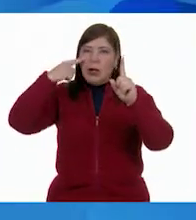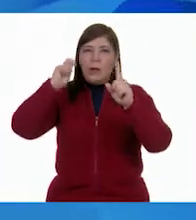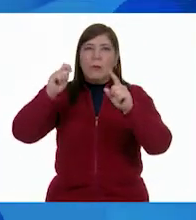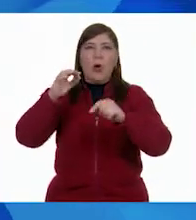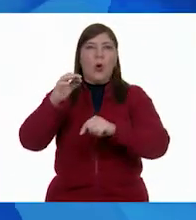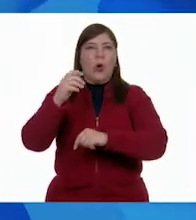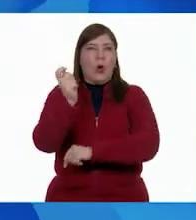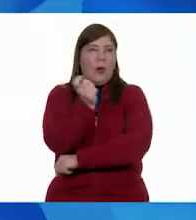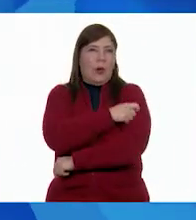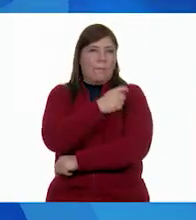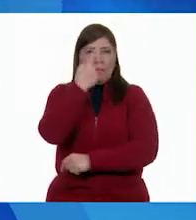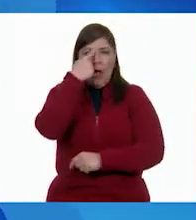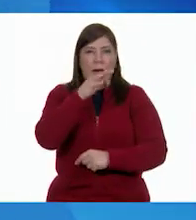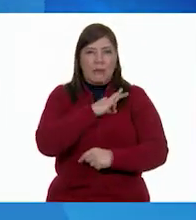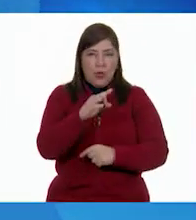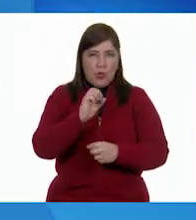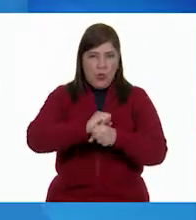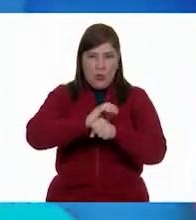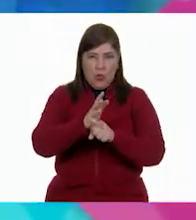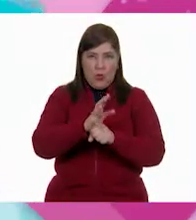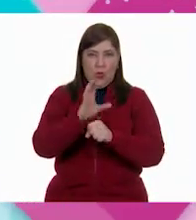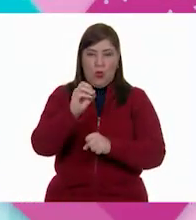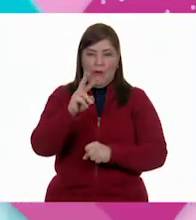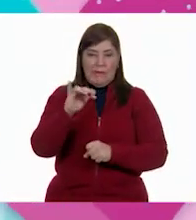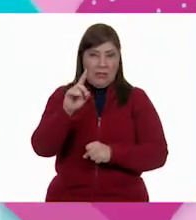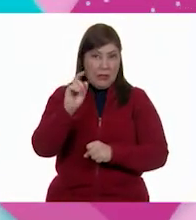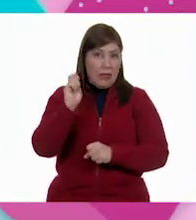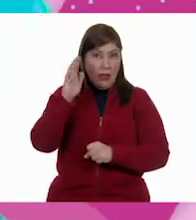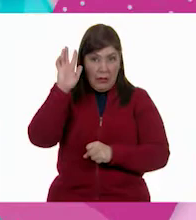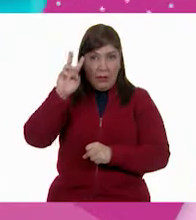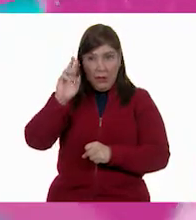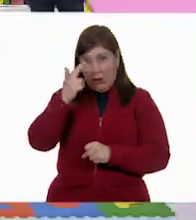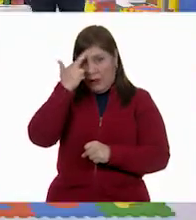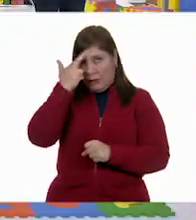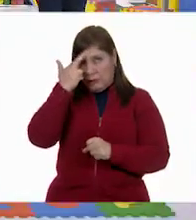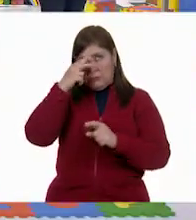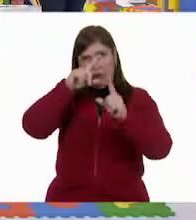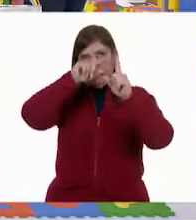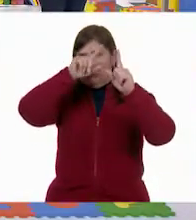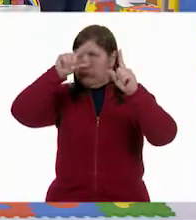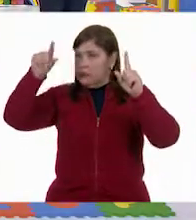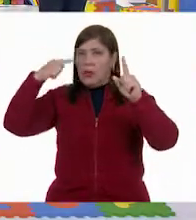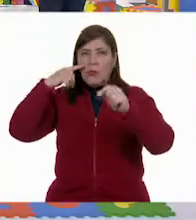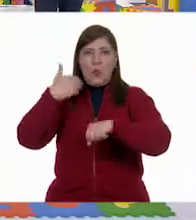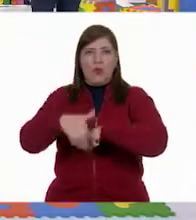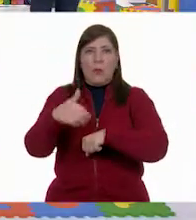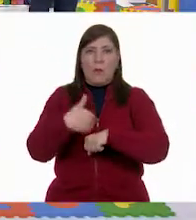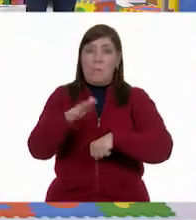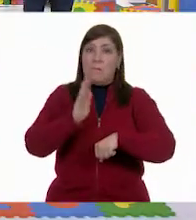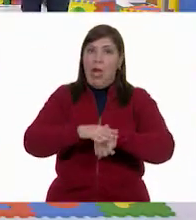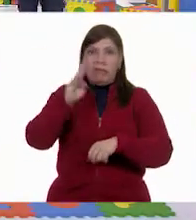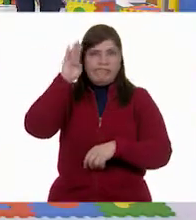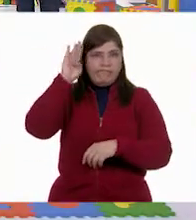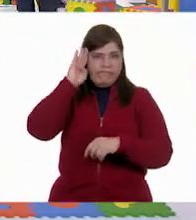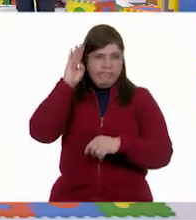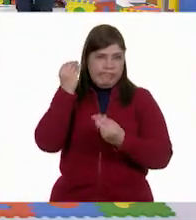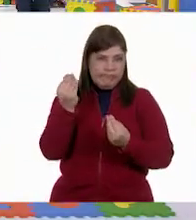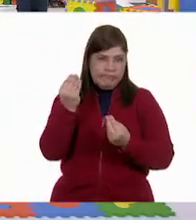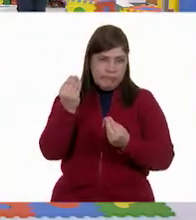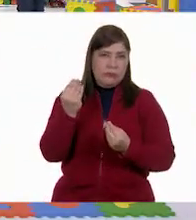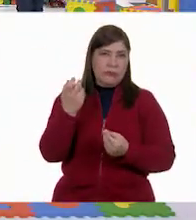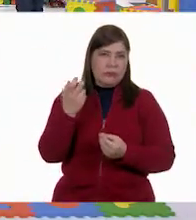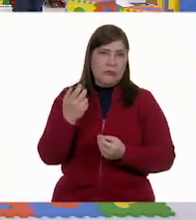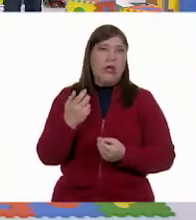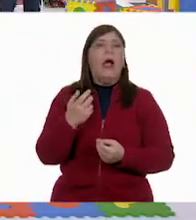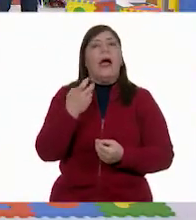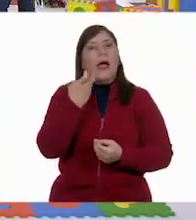usaban cifras muchísimo más grandes. Entonces, toda esa información, como eran unas cifras tan, tan grandes,